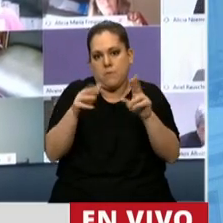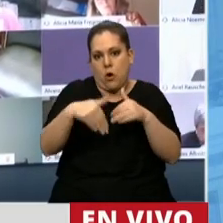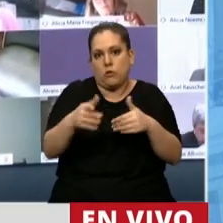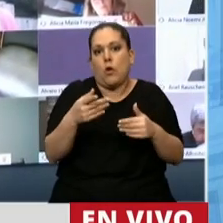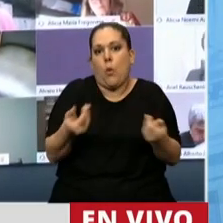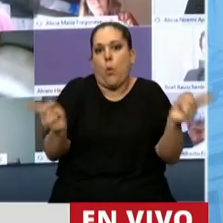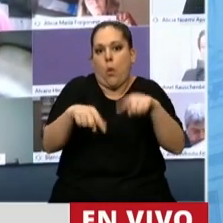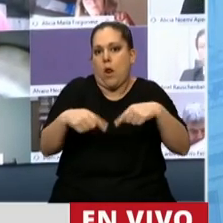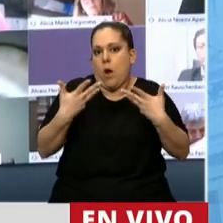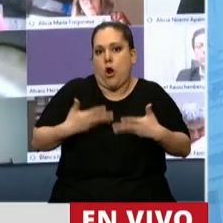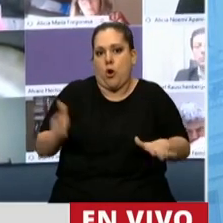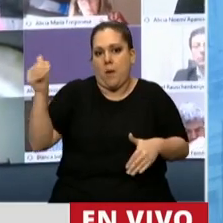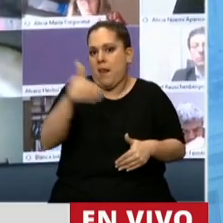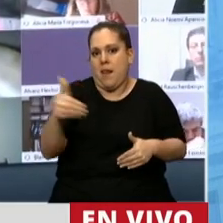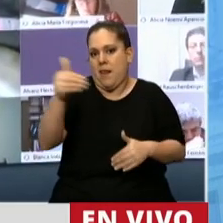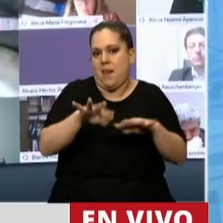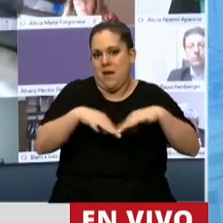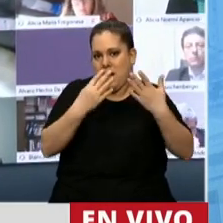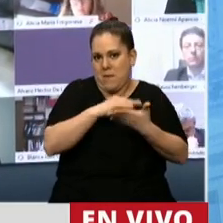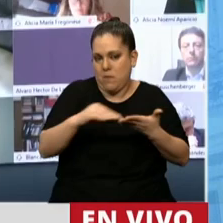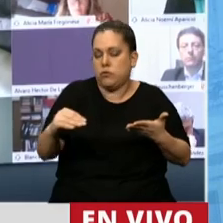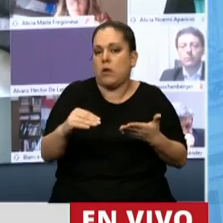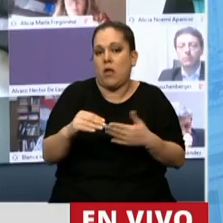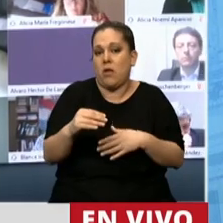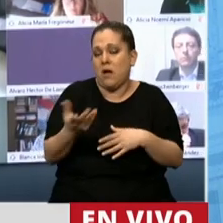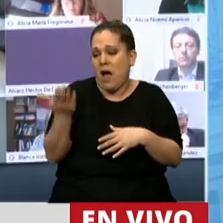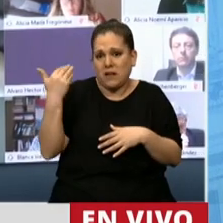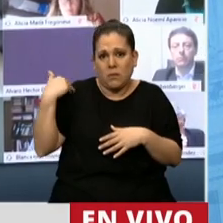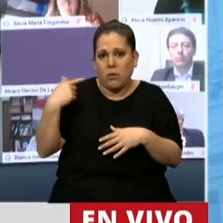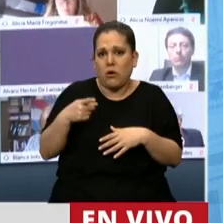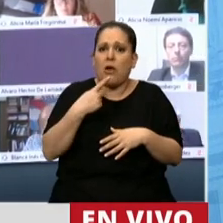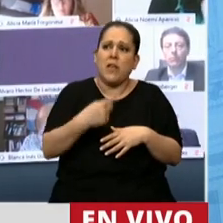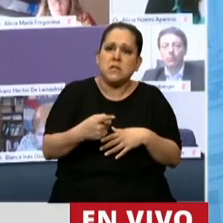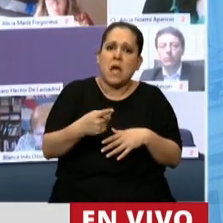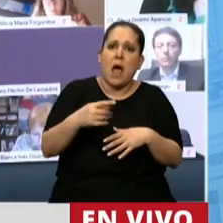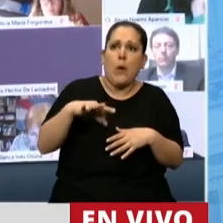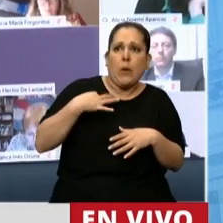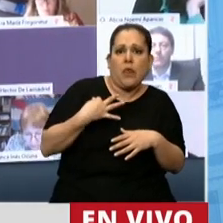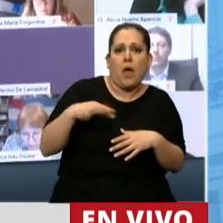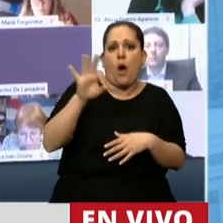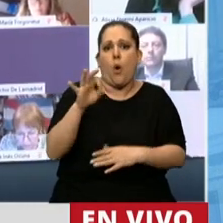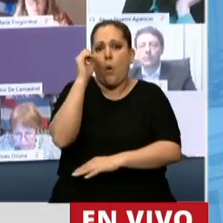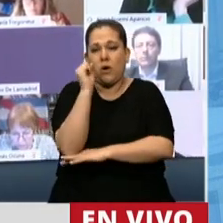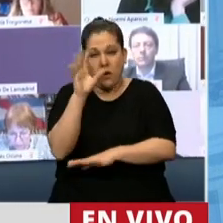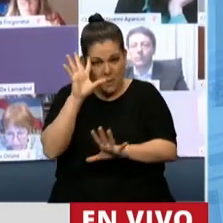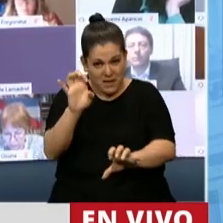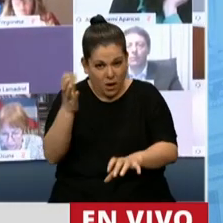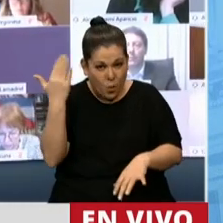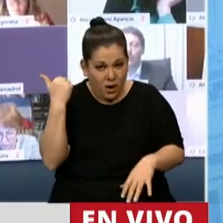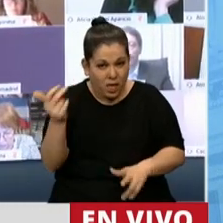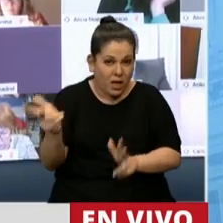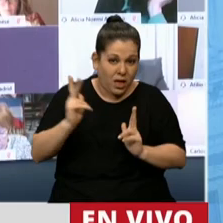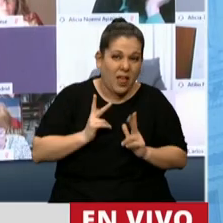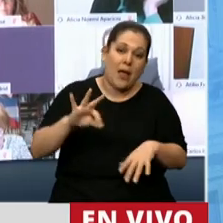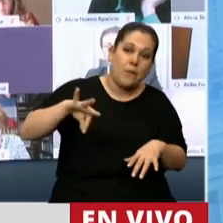volvamos a la normalidad. Hasta hace muy poco nos hacían elegir entre la vida o la economía. ¿Recuerda? Vida o